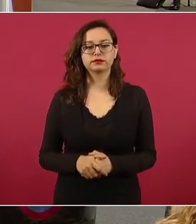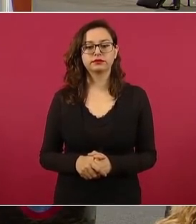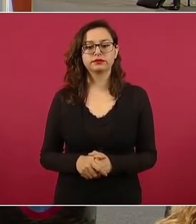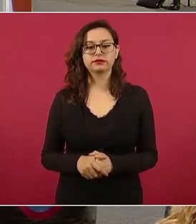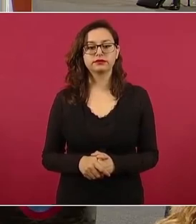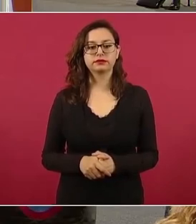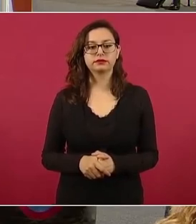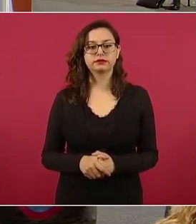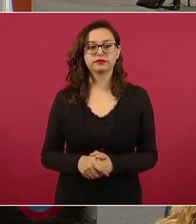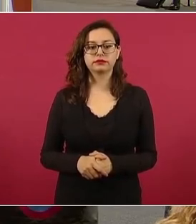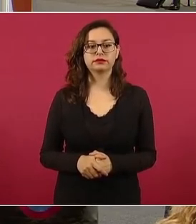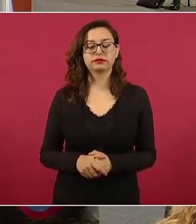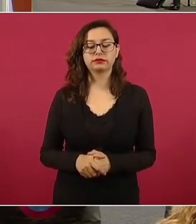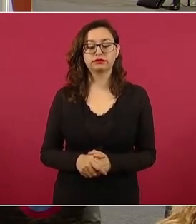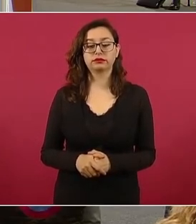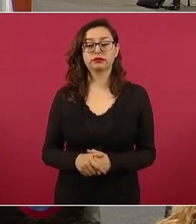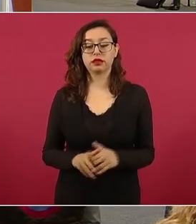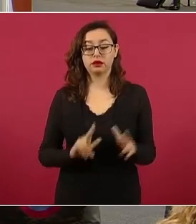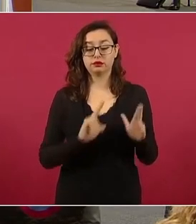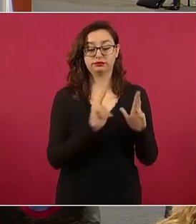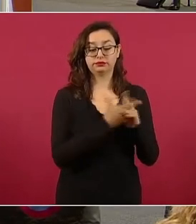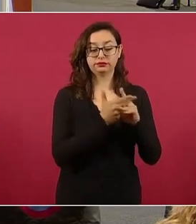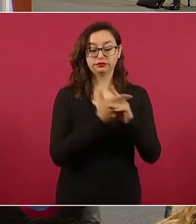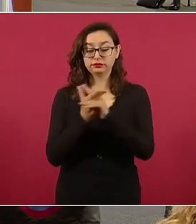5% hemos bajado.